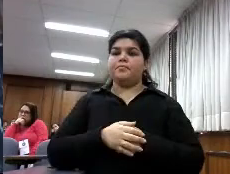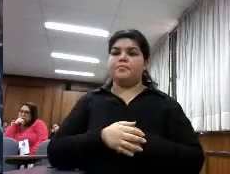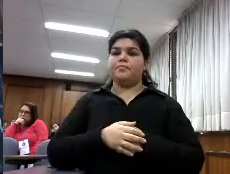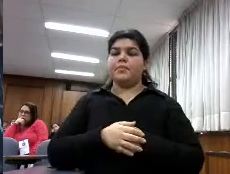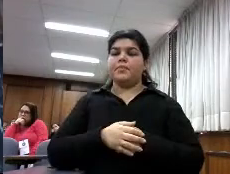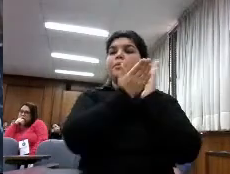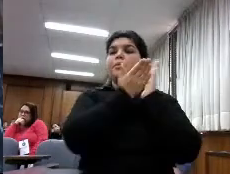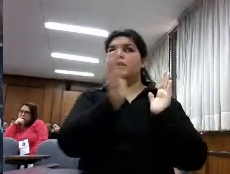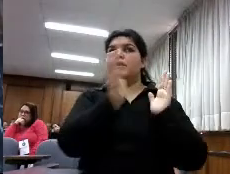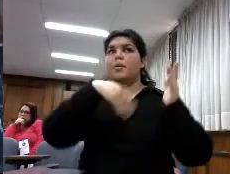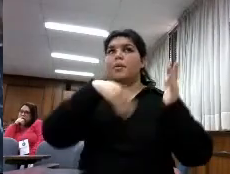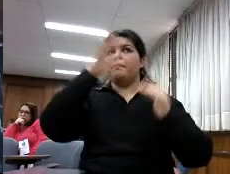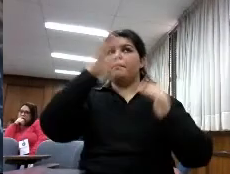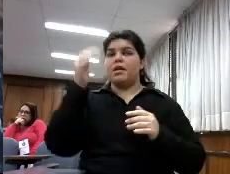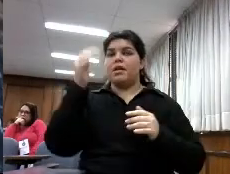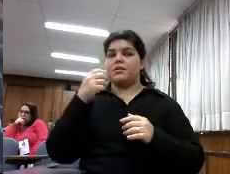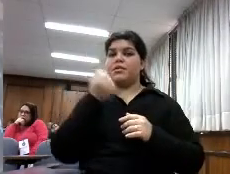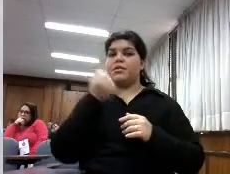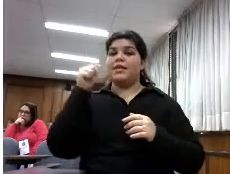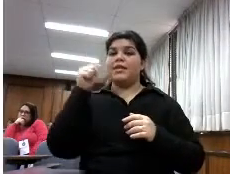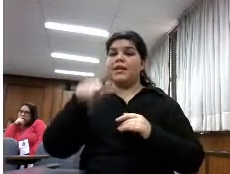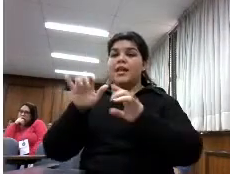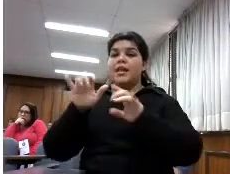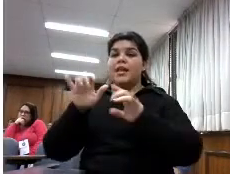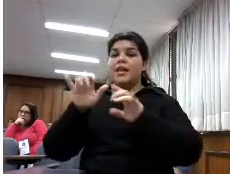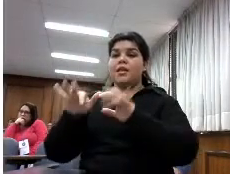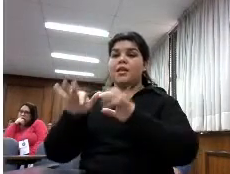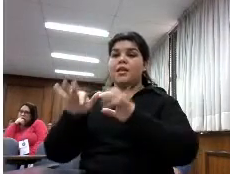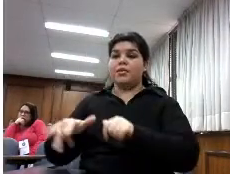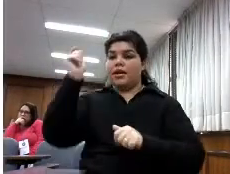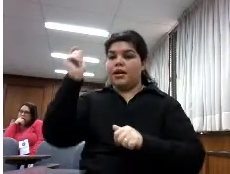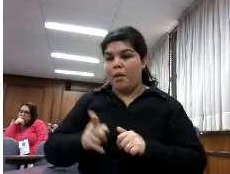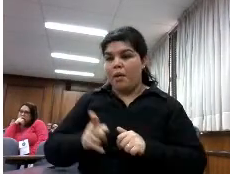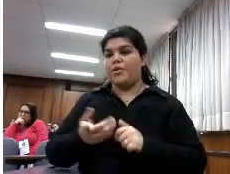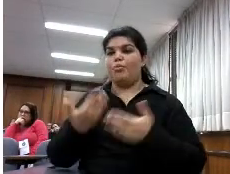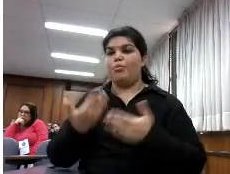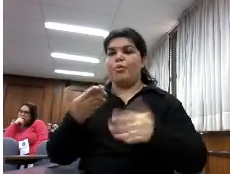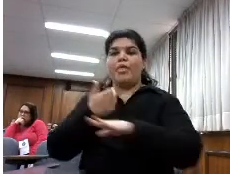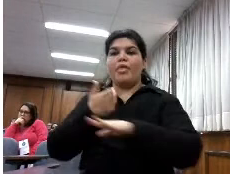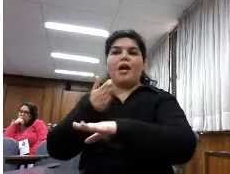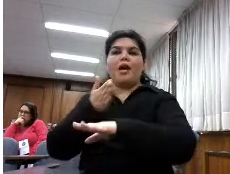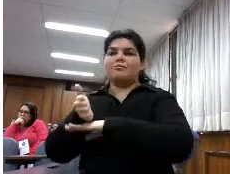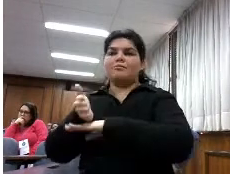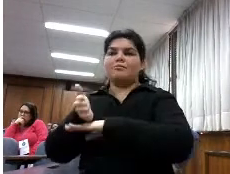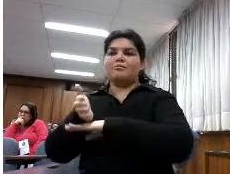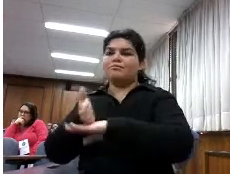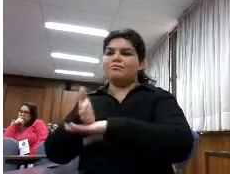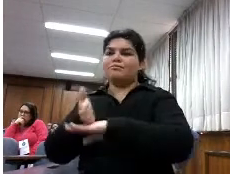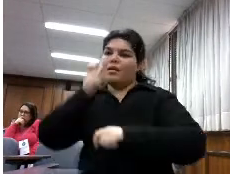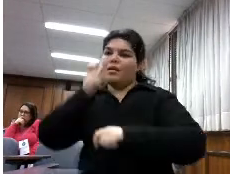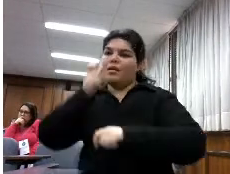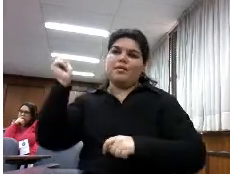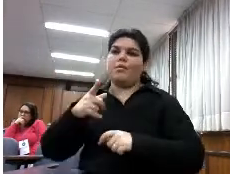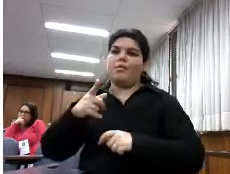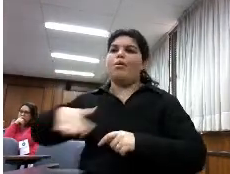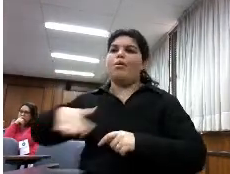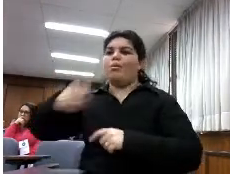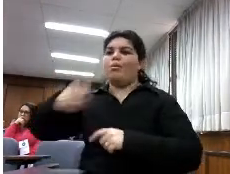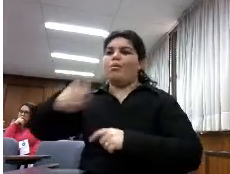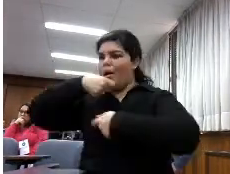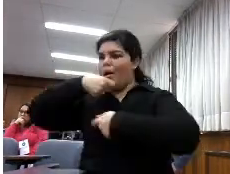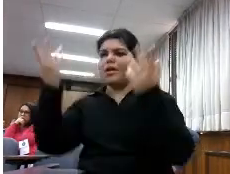en el caso de los libros electrónicos inmediatez el poder acceder inmediatamente a cualquier contenido de cualquier dispositivo